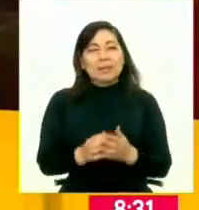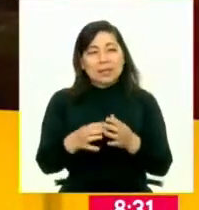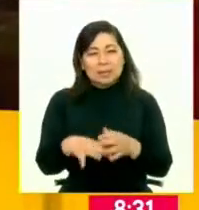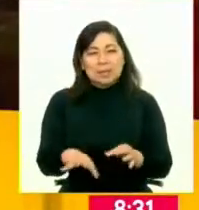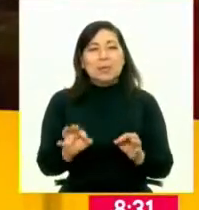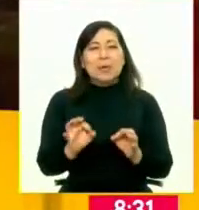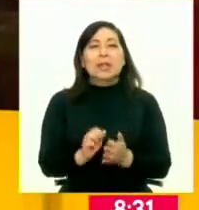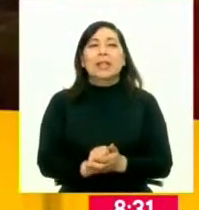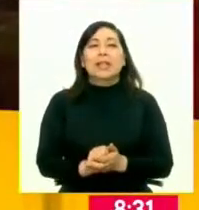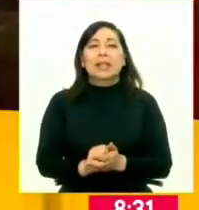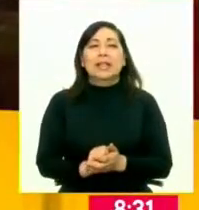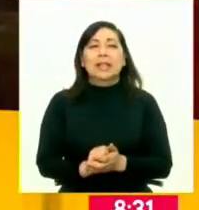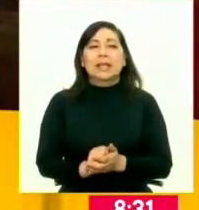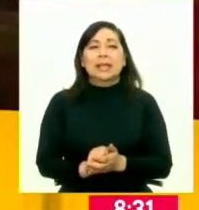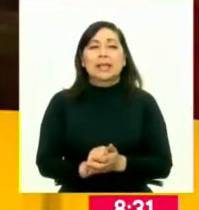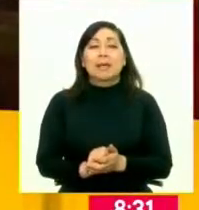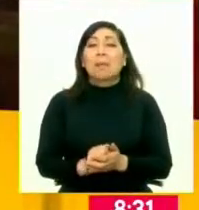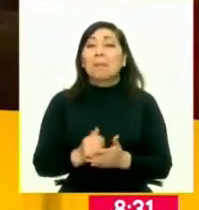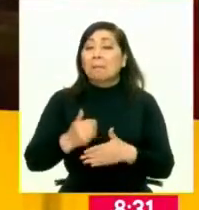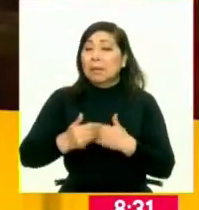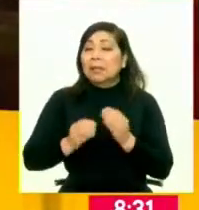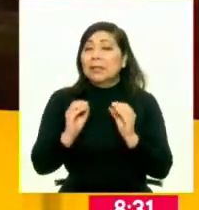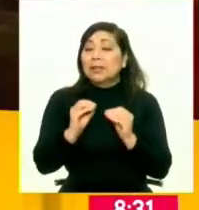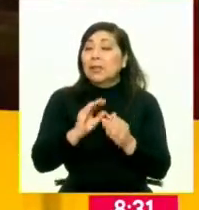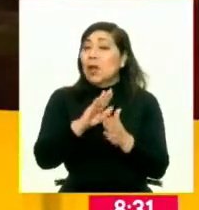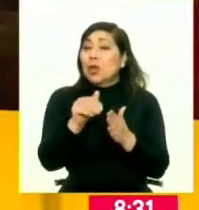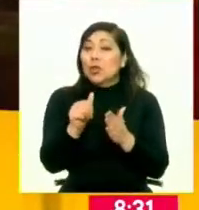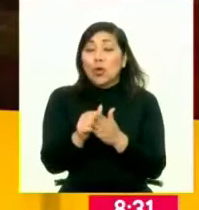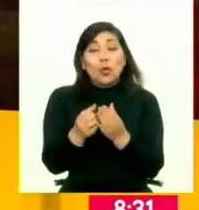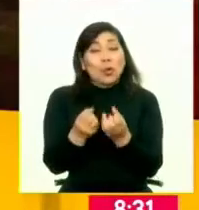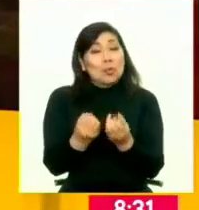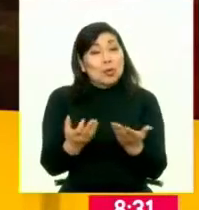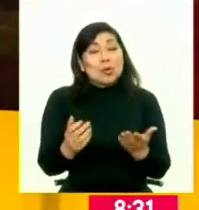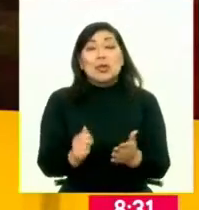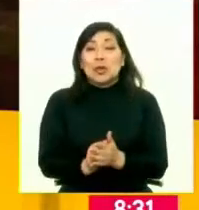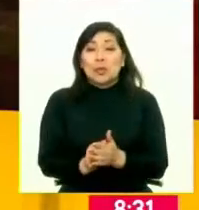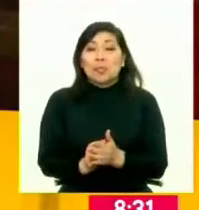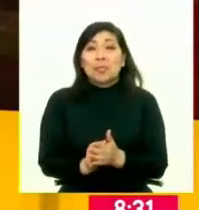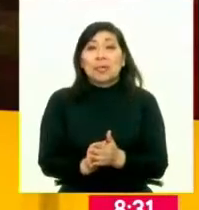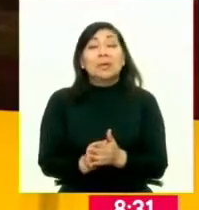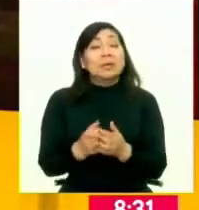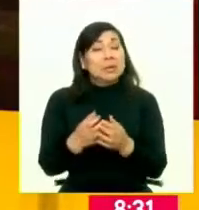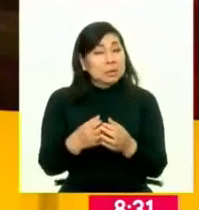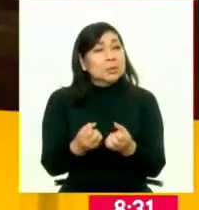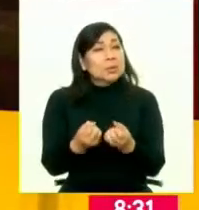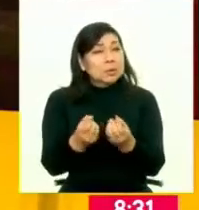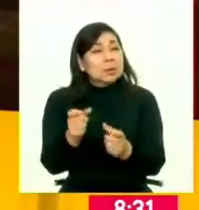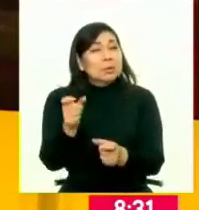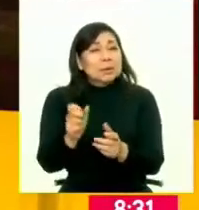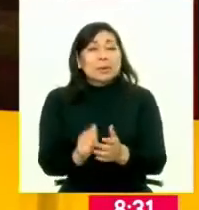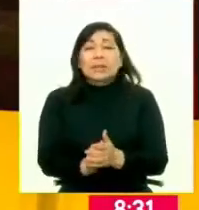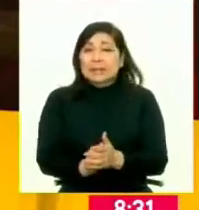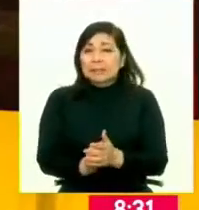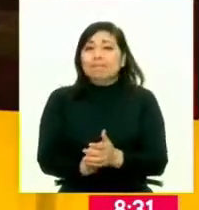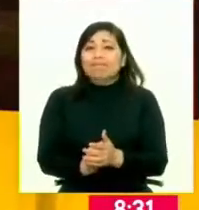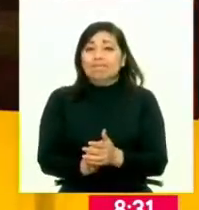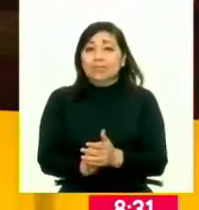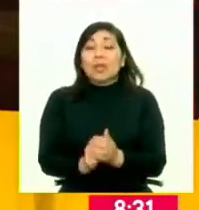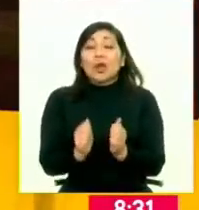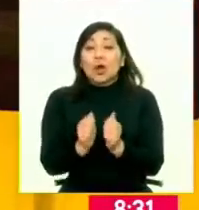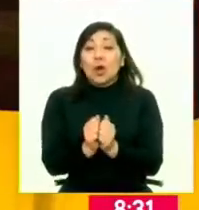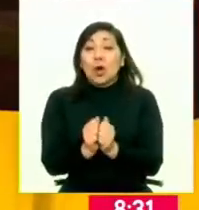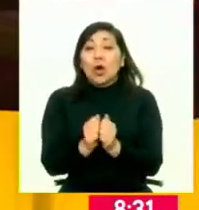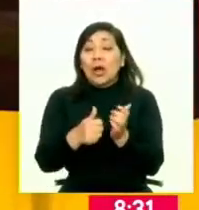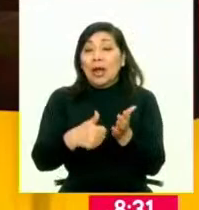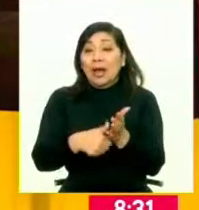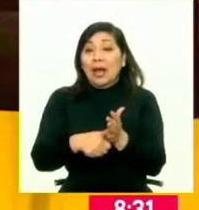importantísimo, que muy pronto se va a dar. Todos, muchos, la gran mayoría o un muy importante número, todavía no la mayoría en realidad, contamos